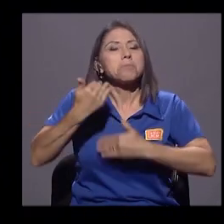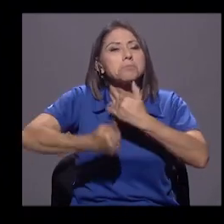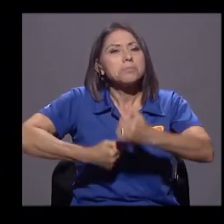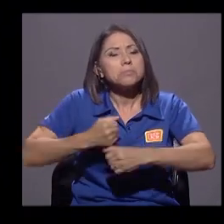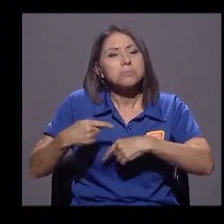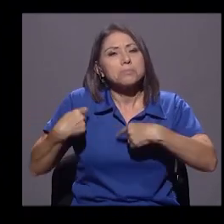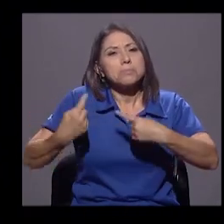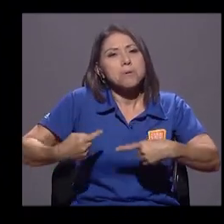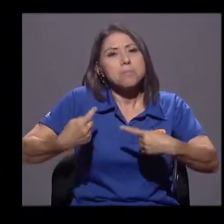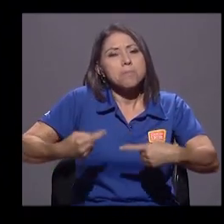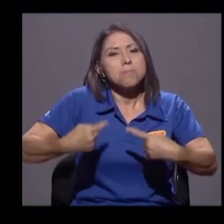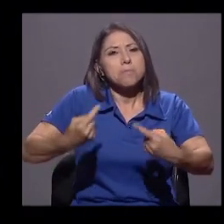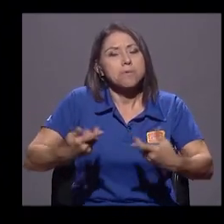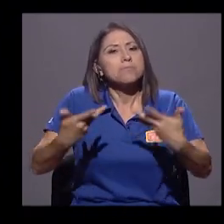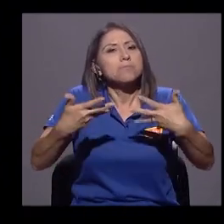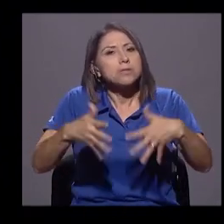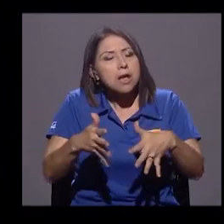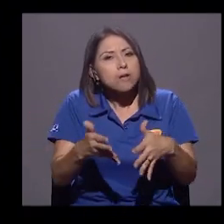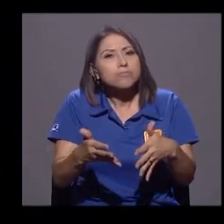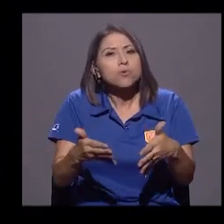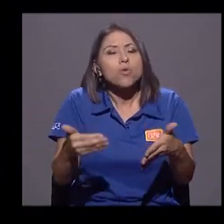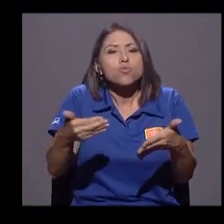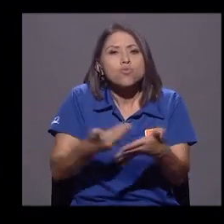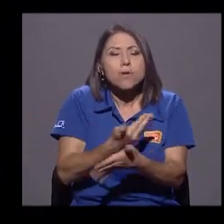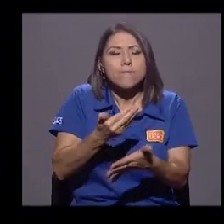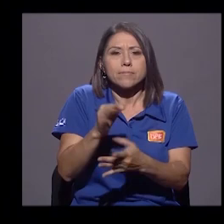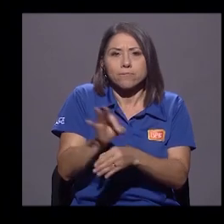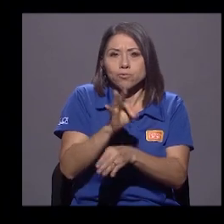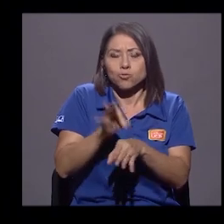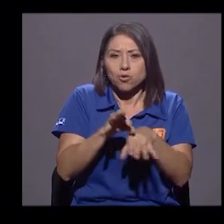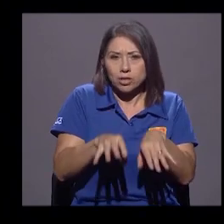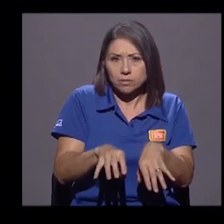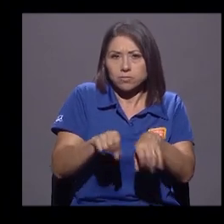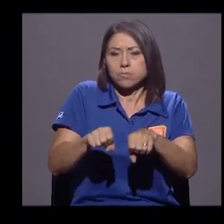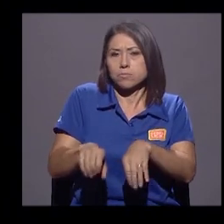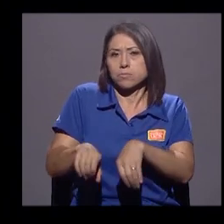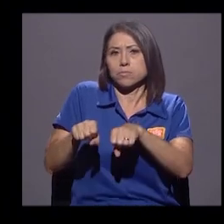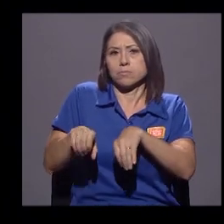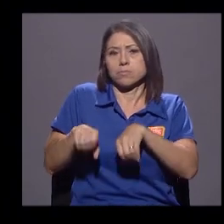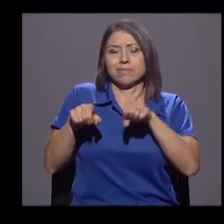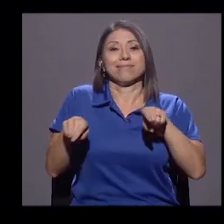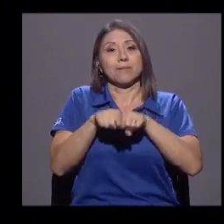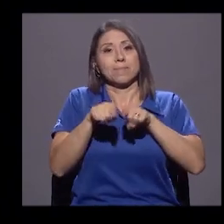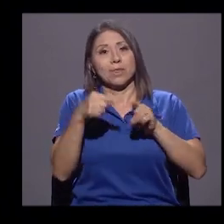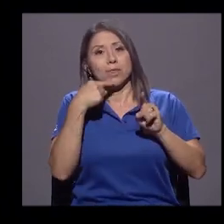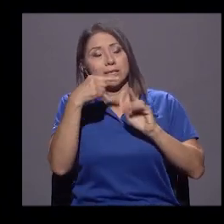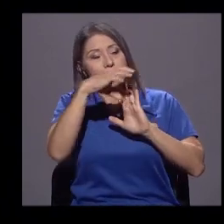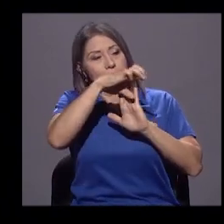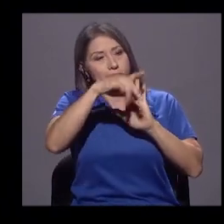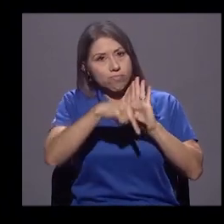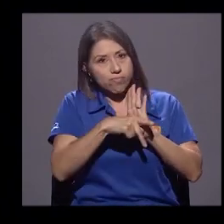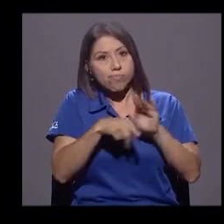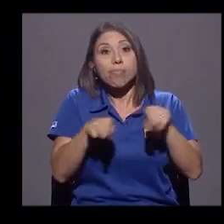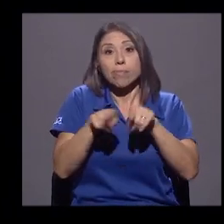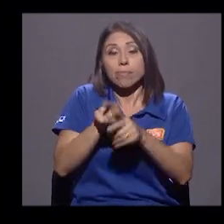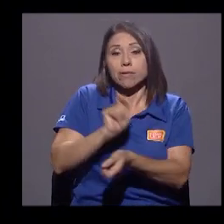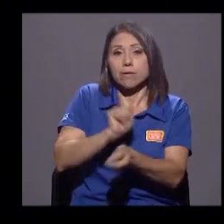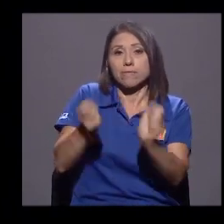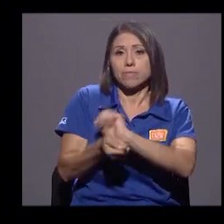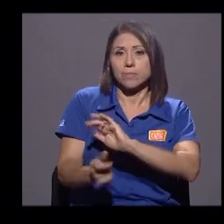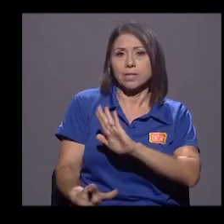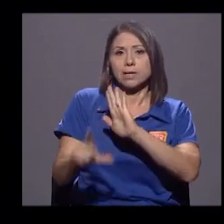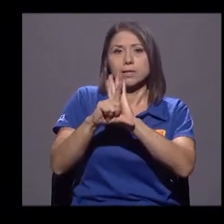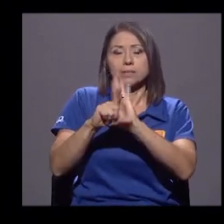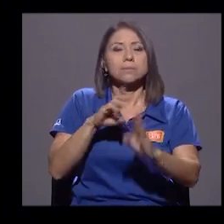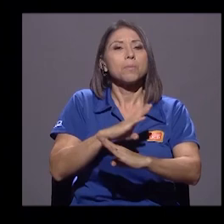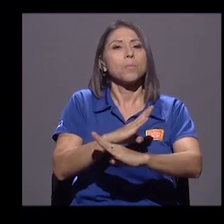apropiándose de nuevas funciones dadas también por el constituyente y por reformas legales, como es la protección de